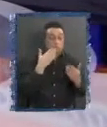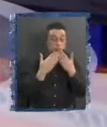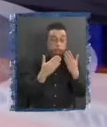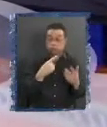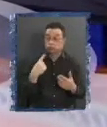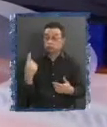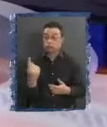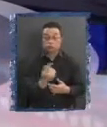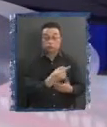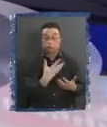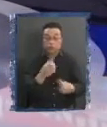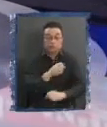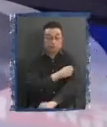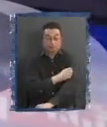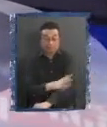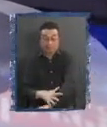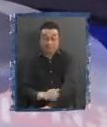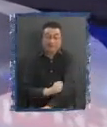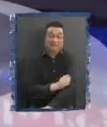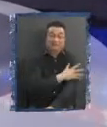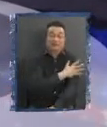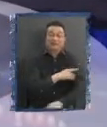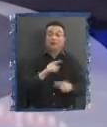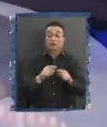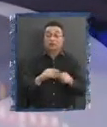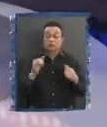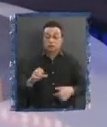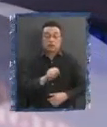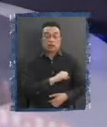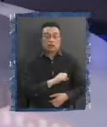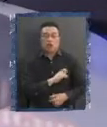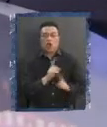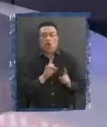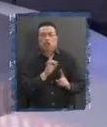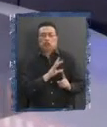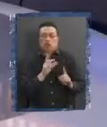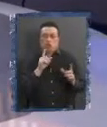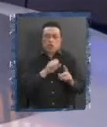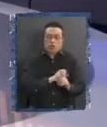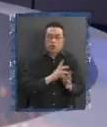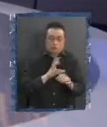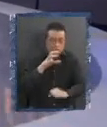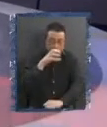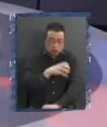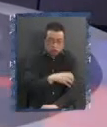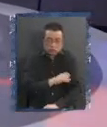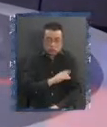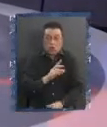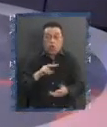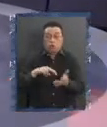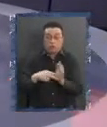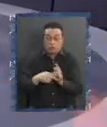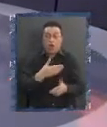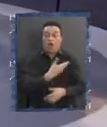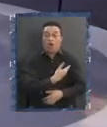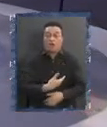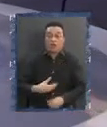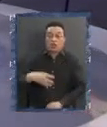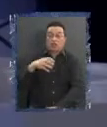de la descentralización. Porque siempre dicen que Santiago no es Chile, todas esas cosas. No, es una región, el problema del gobierno central, no la región